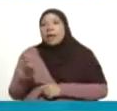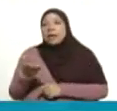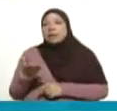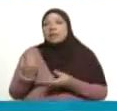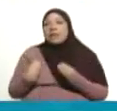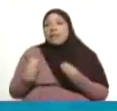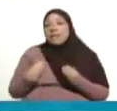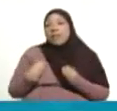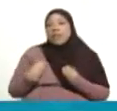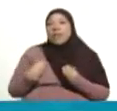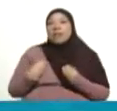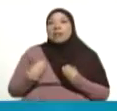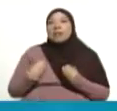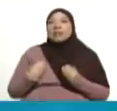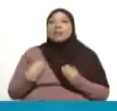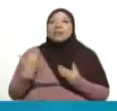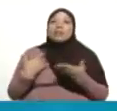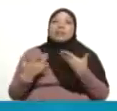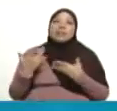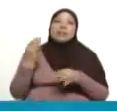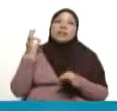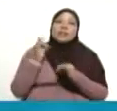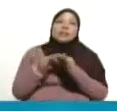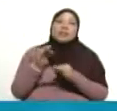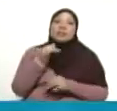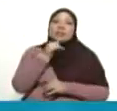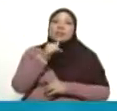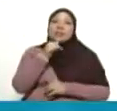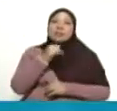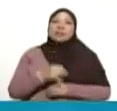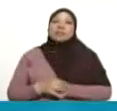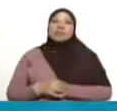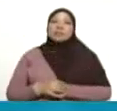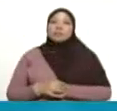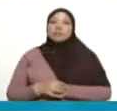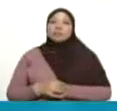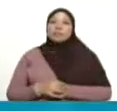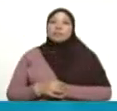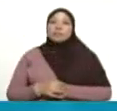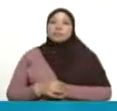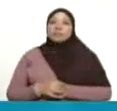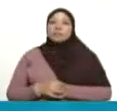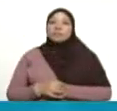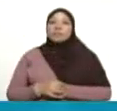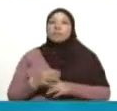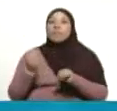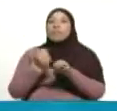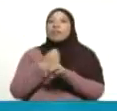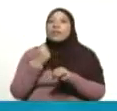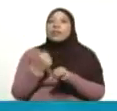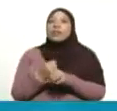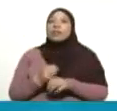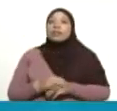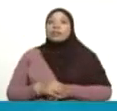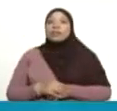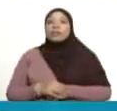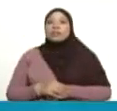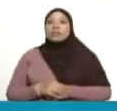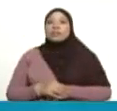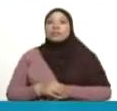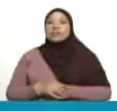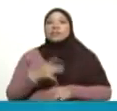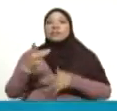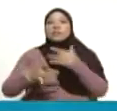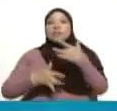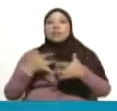tenemos que vivirla para hacer el bien. Para dejar una huella de bien en la sociedad, en la familia, en toda